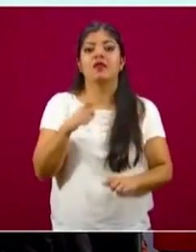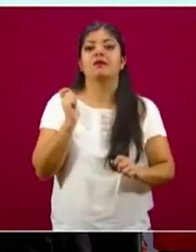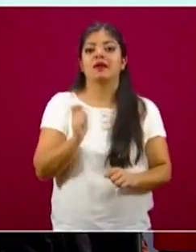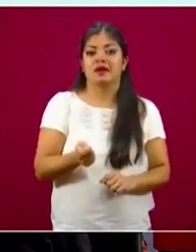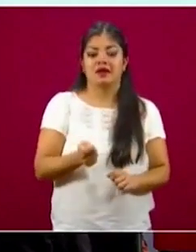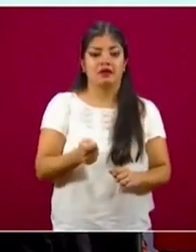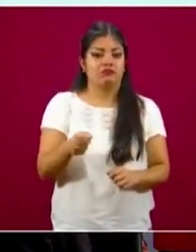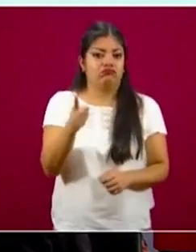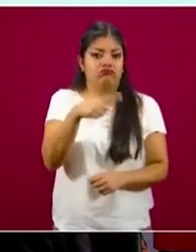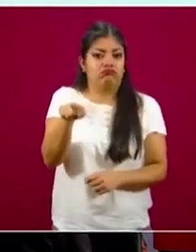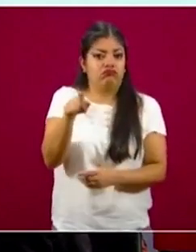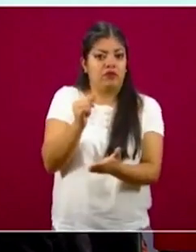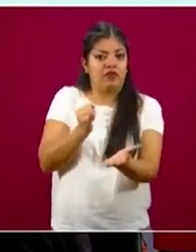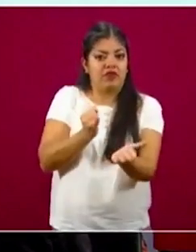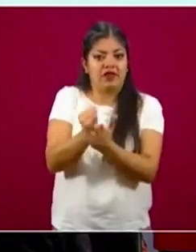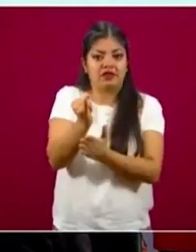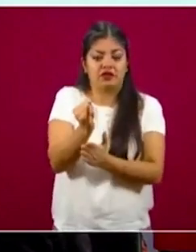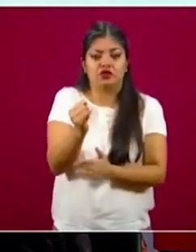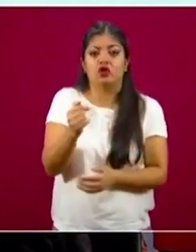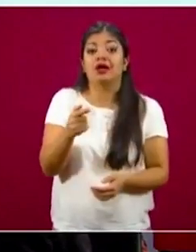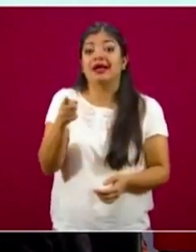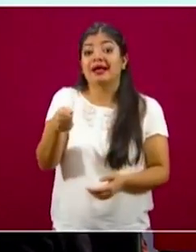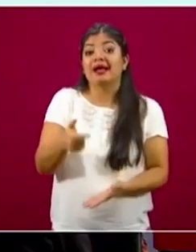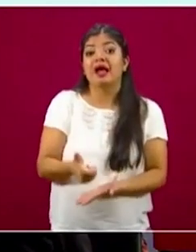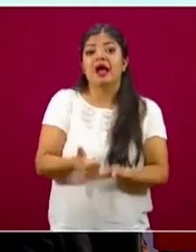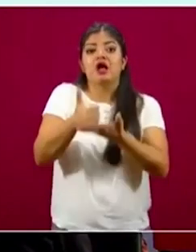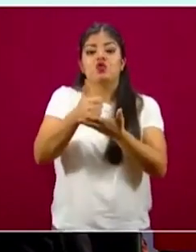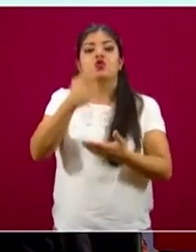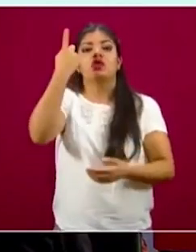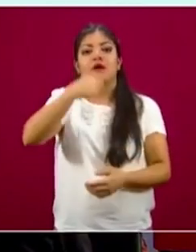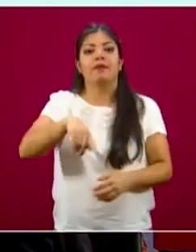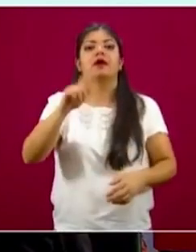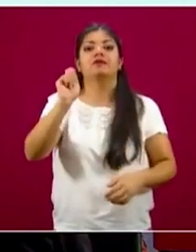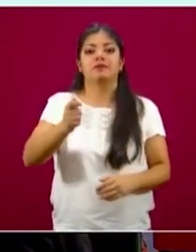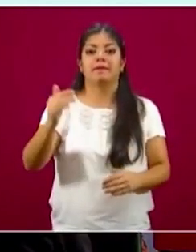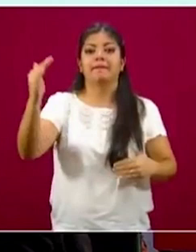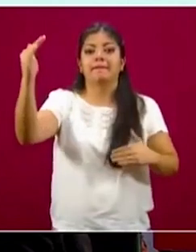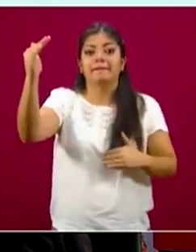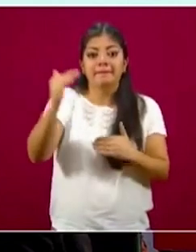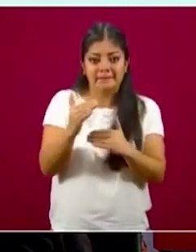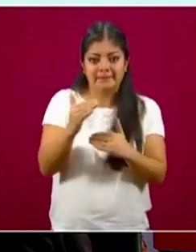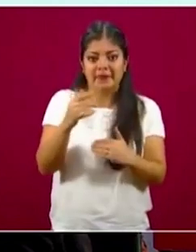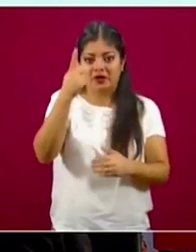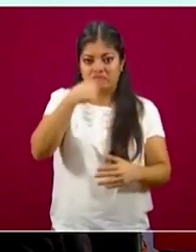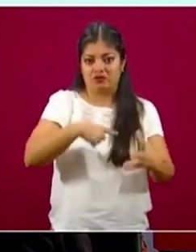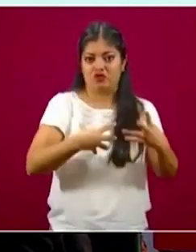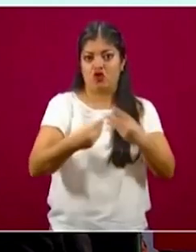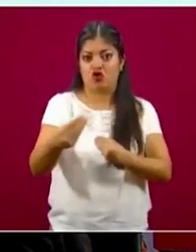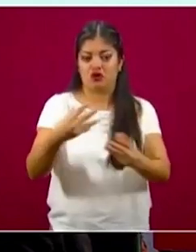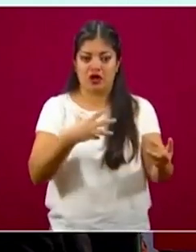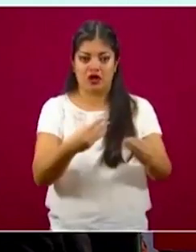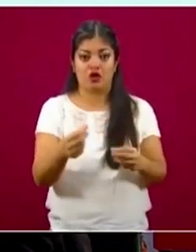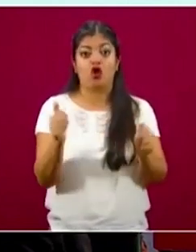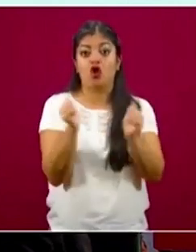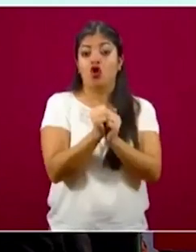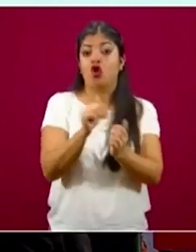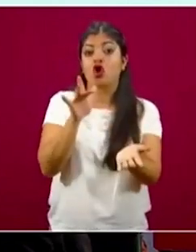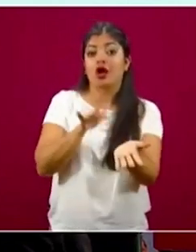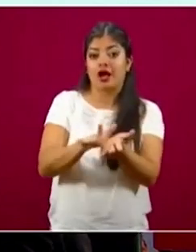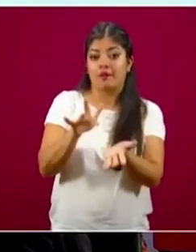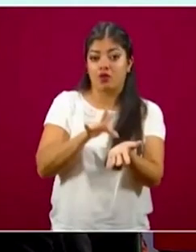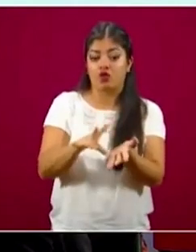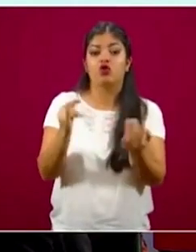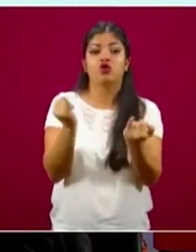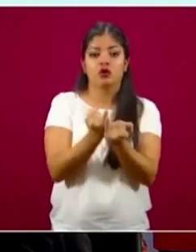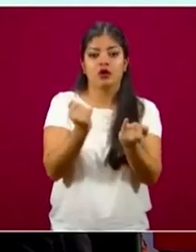las disposiciones que ayuden a reducir los contagios. Por supuesto, con el apoyo y